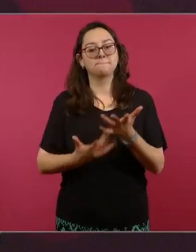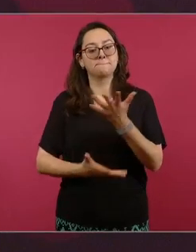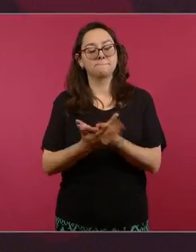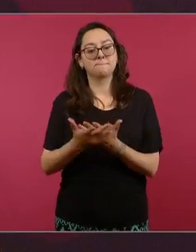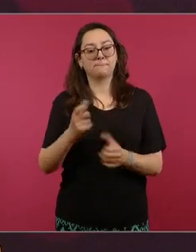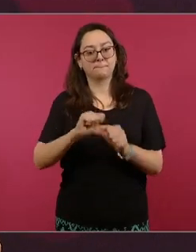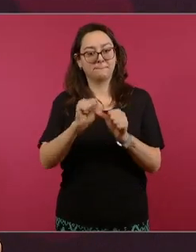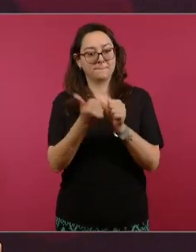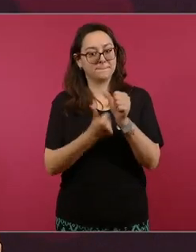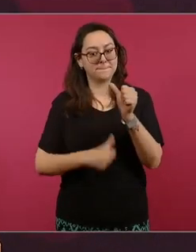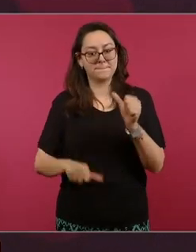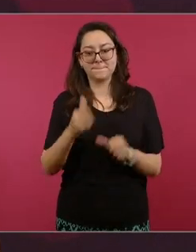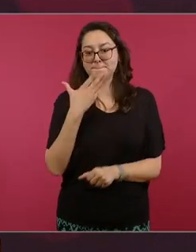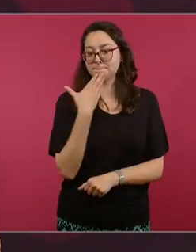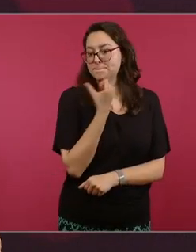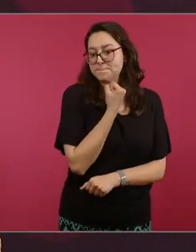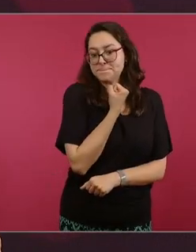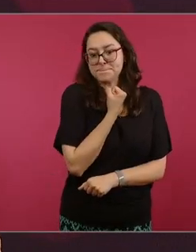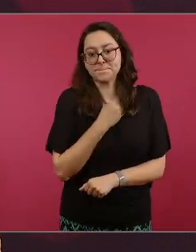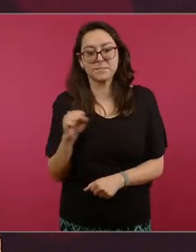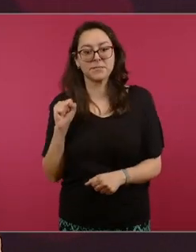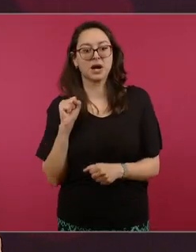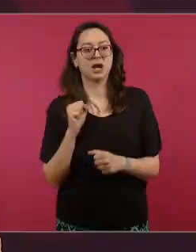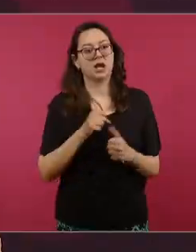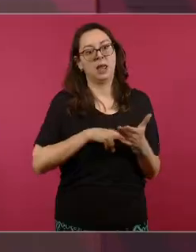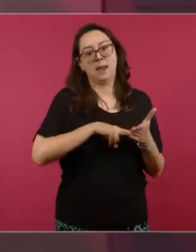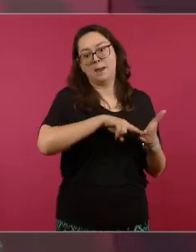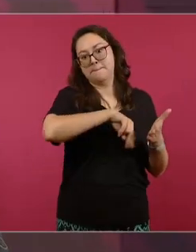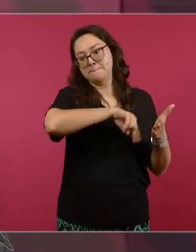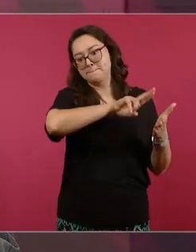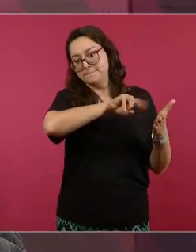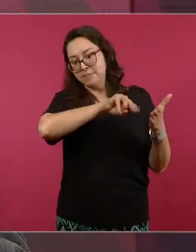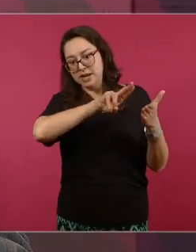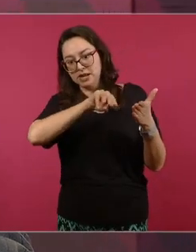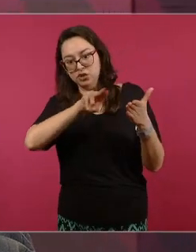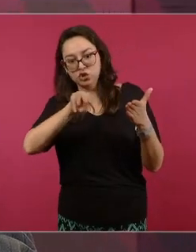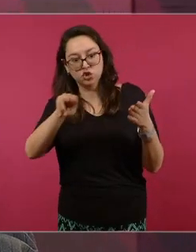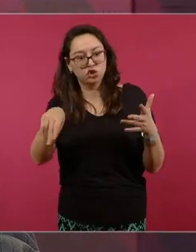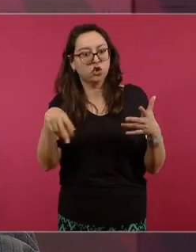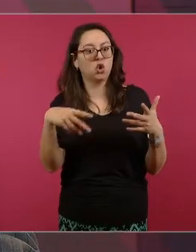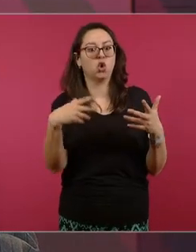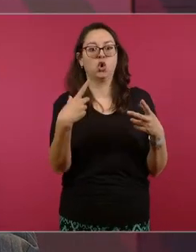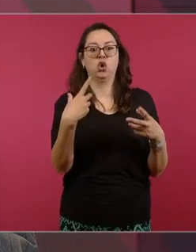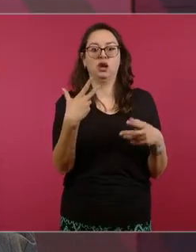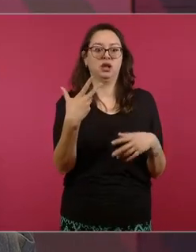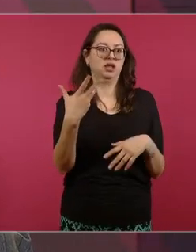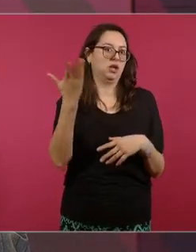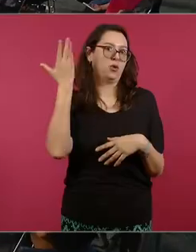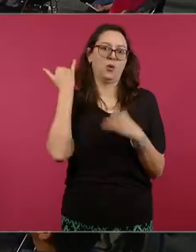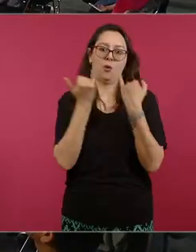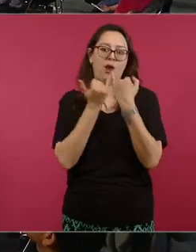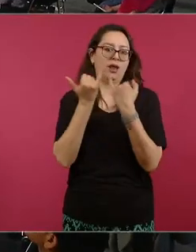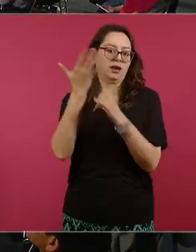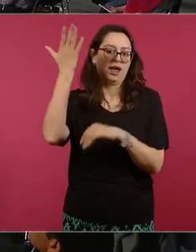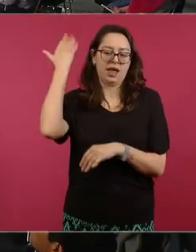tenemos extraordinarios pintores como Orozco y otros